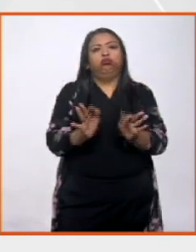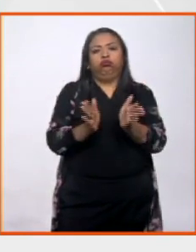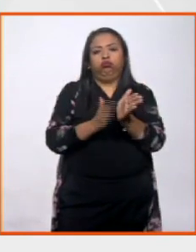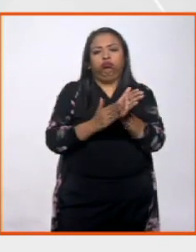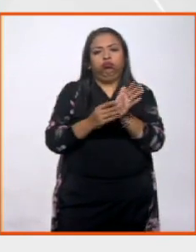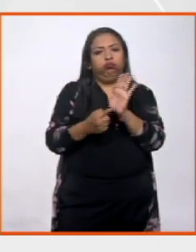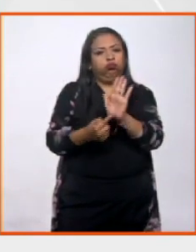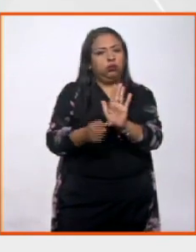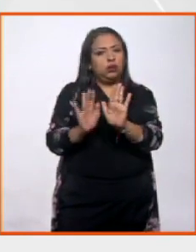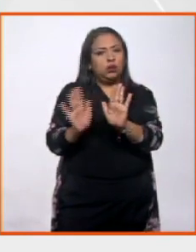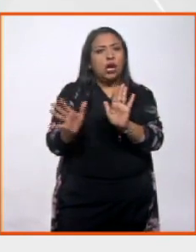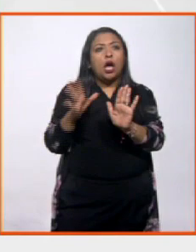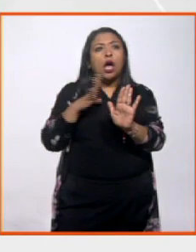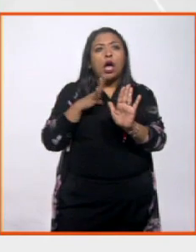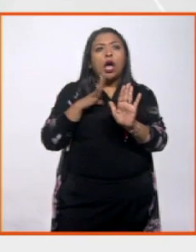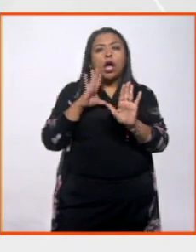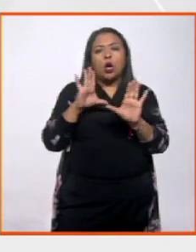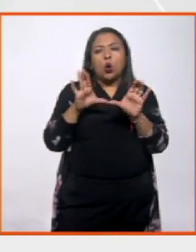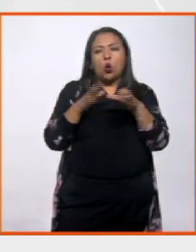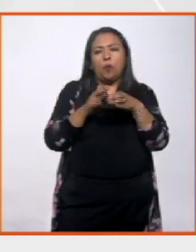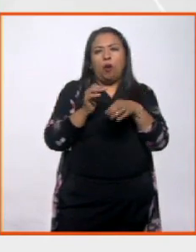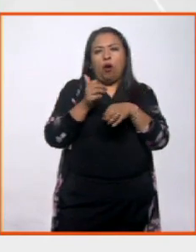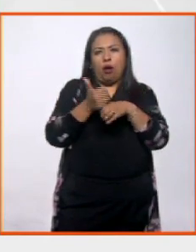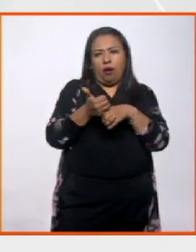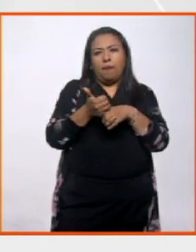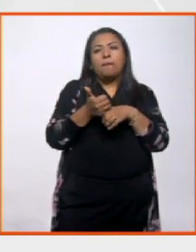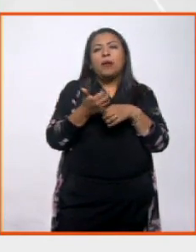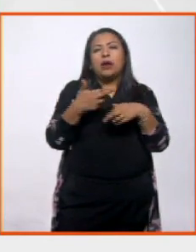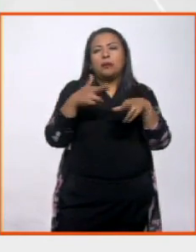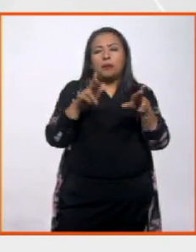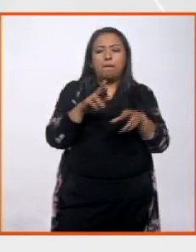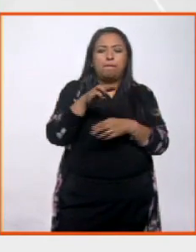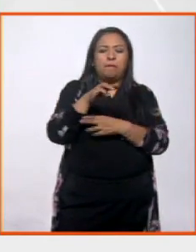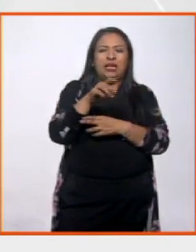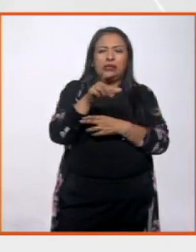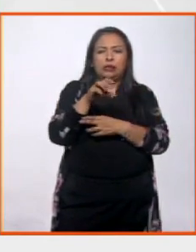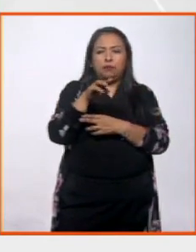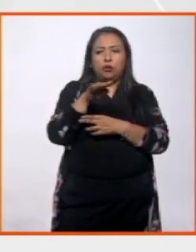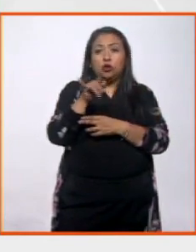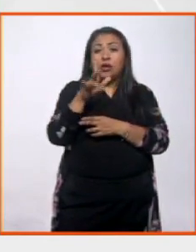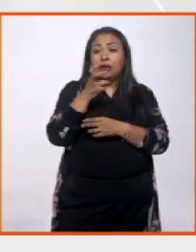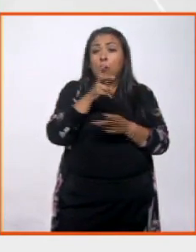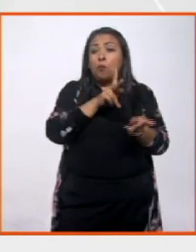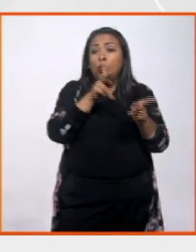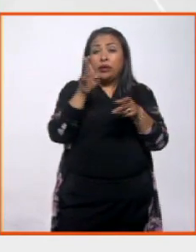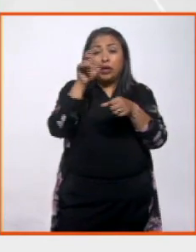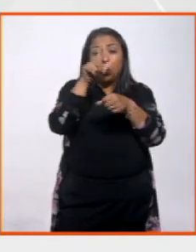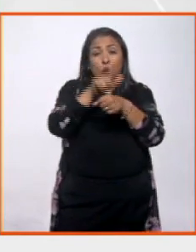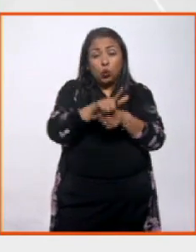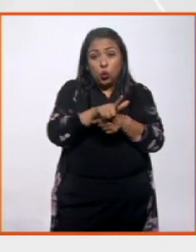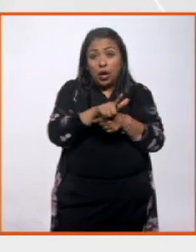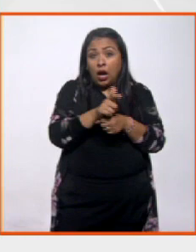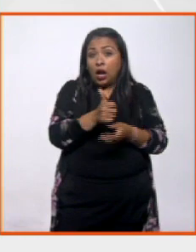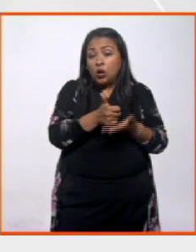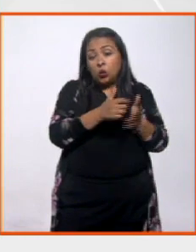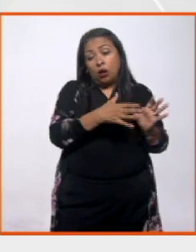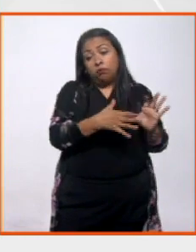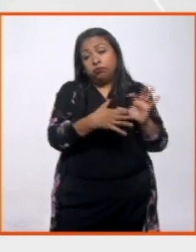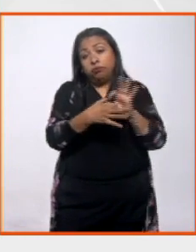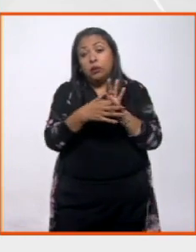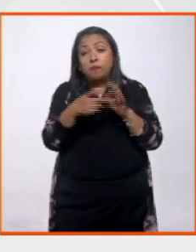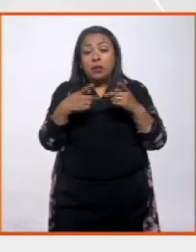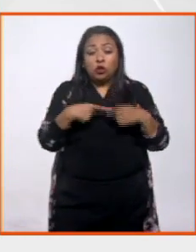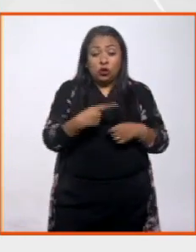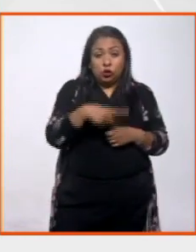establecieron una compañía de representación que llama Mexi Music, y esa compañía se ha convertido en un puente cultural, un puente aéreo, que vincula a